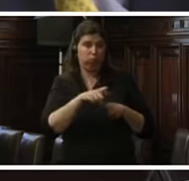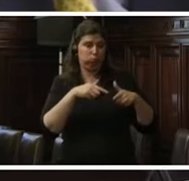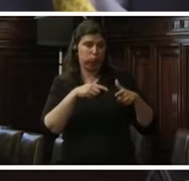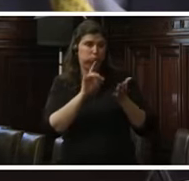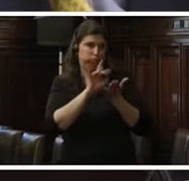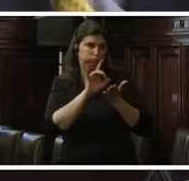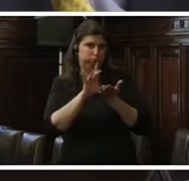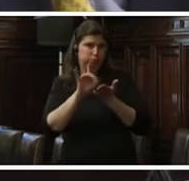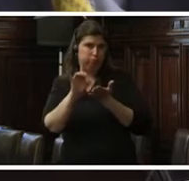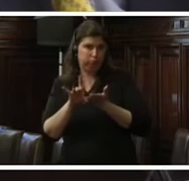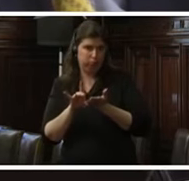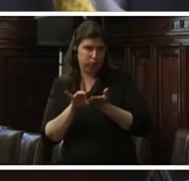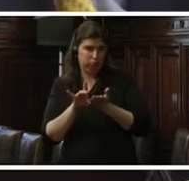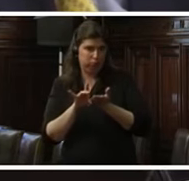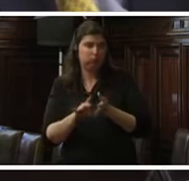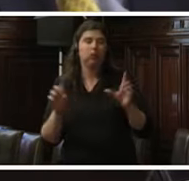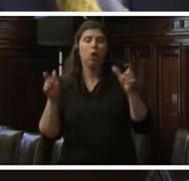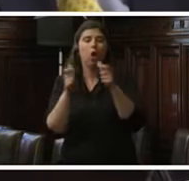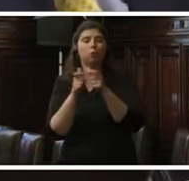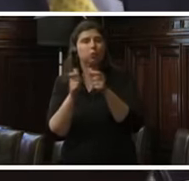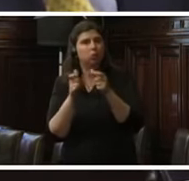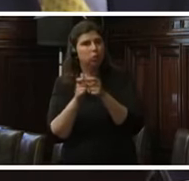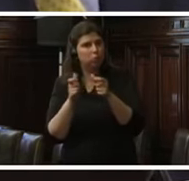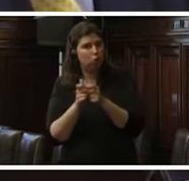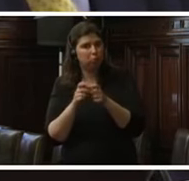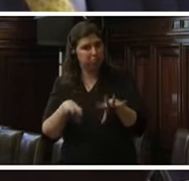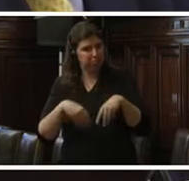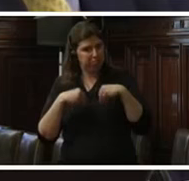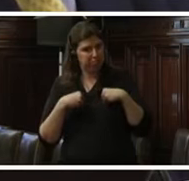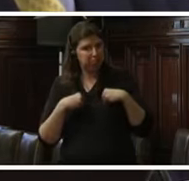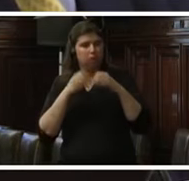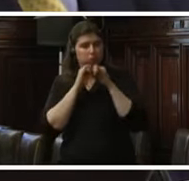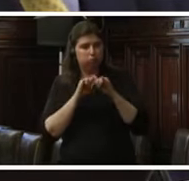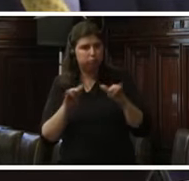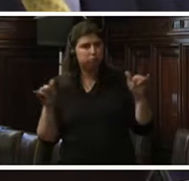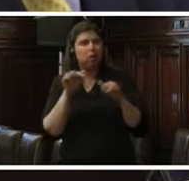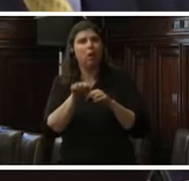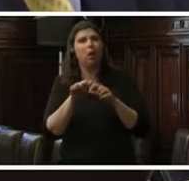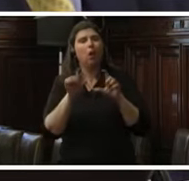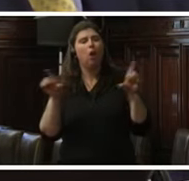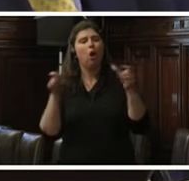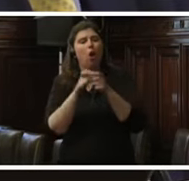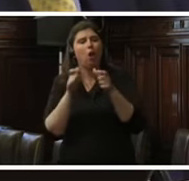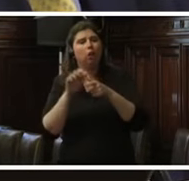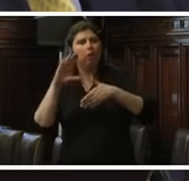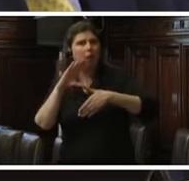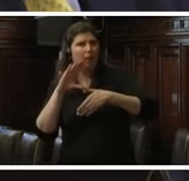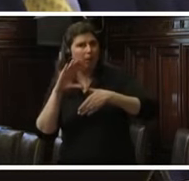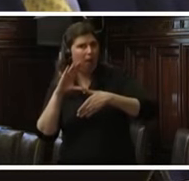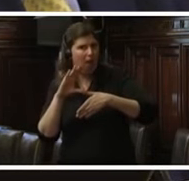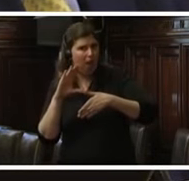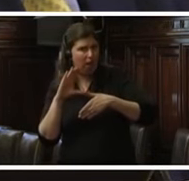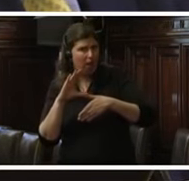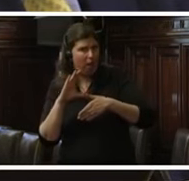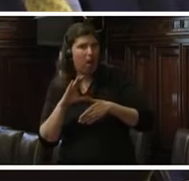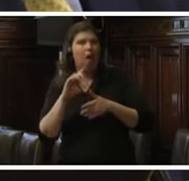por la Comisión y fue motivo de un pronunciamiento por la Corte Interamericana, que es el caso magistrados